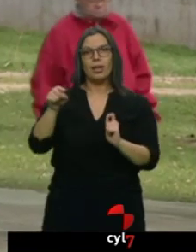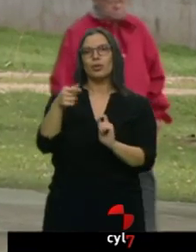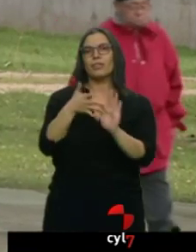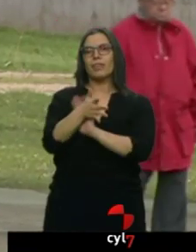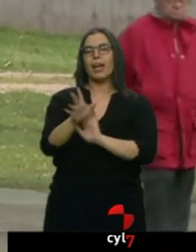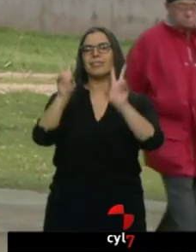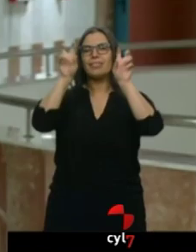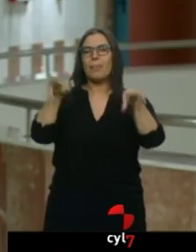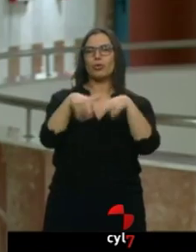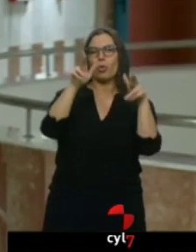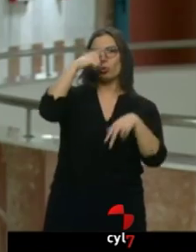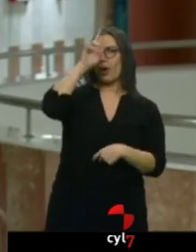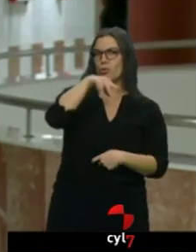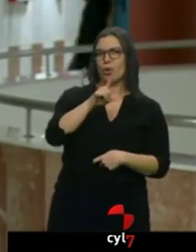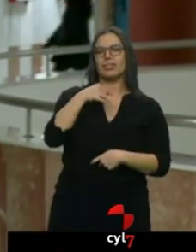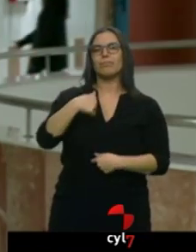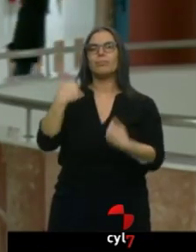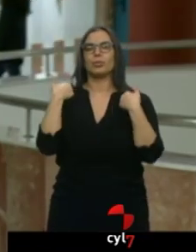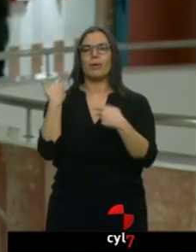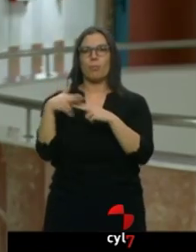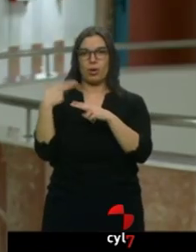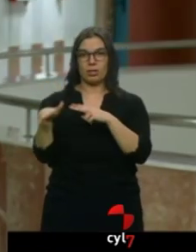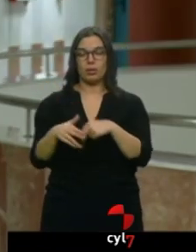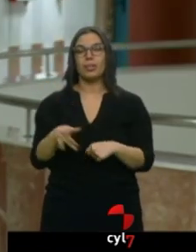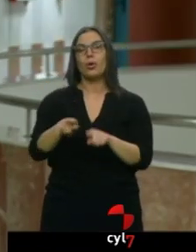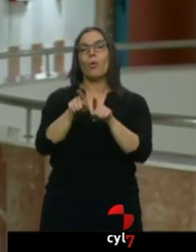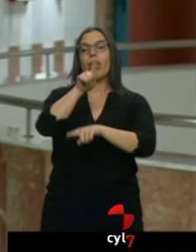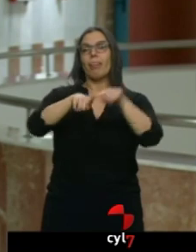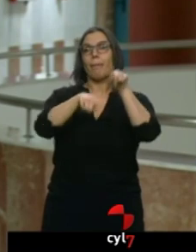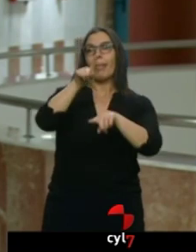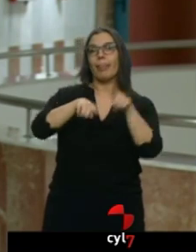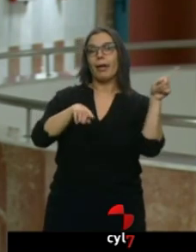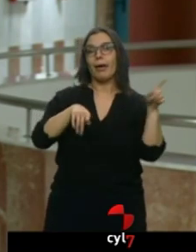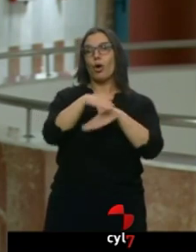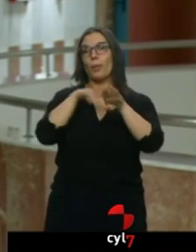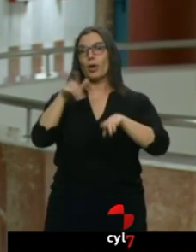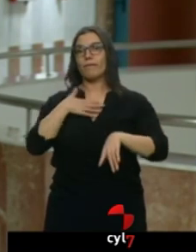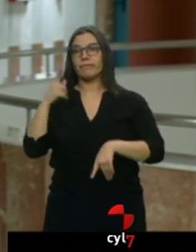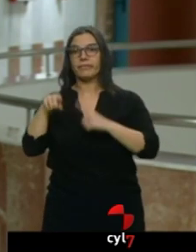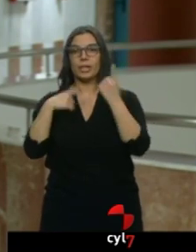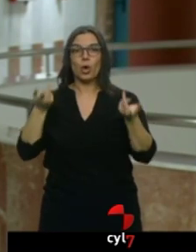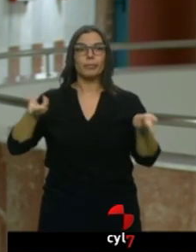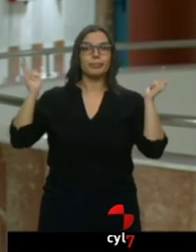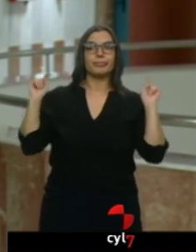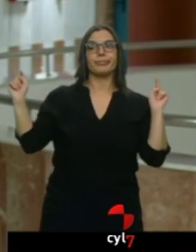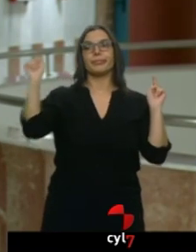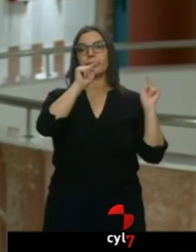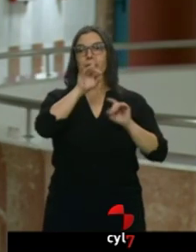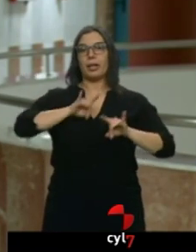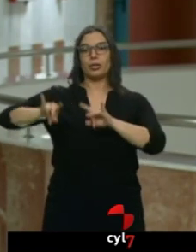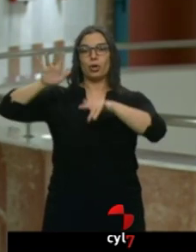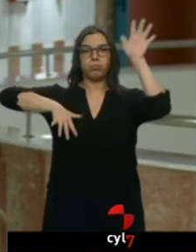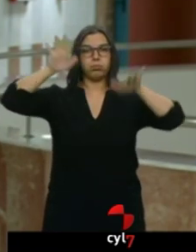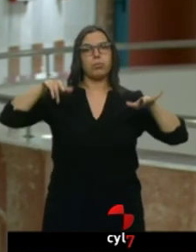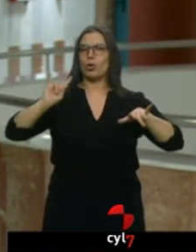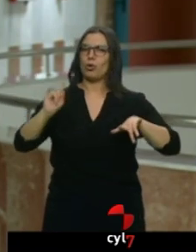política. Esto no puede quedar al vaivén de los gobiernos, no puede quedar al libre albedrío de unos territorios u otros. O todos se encuentran a